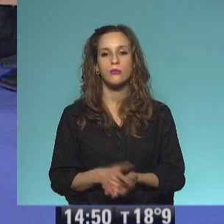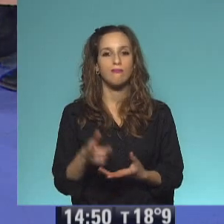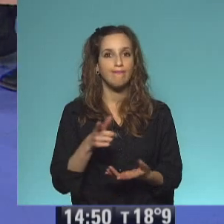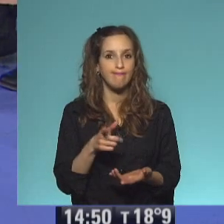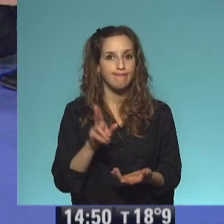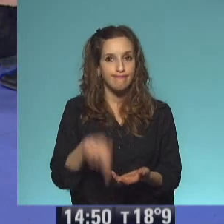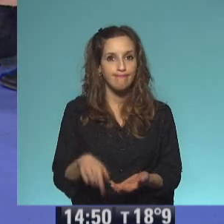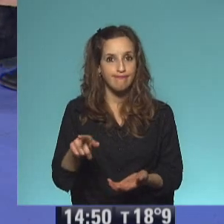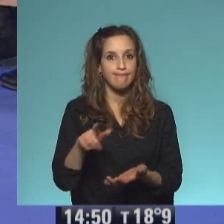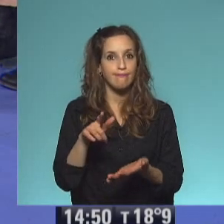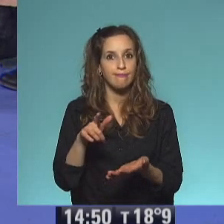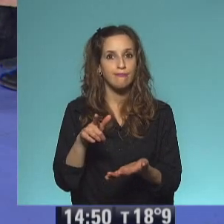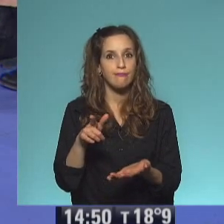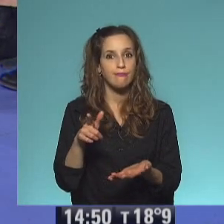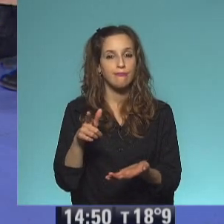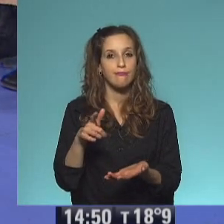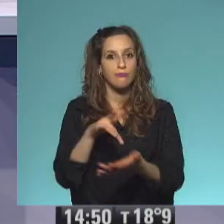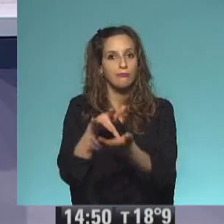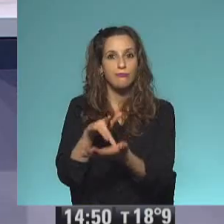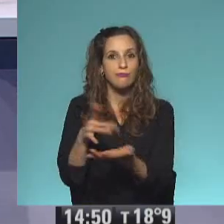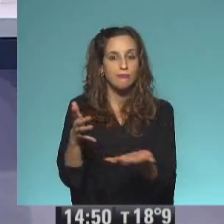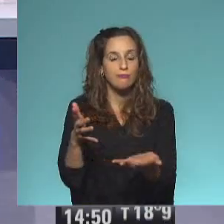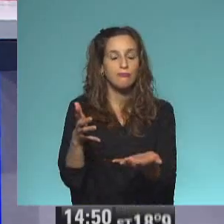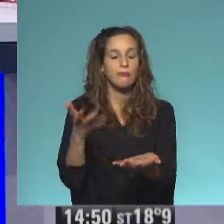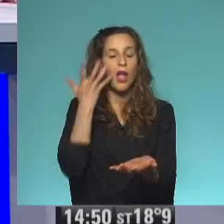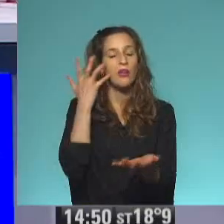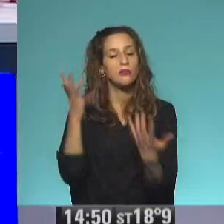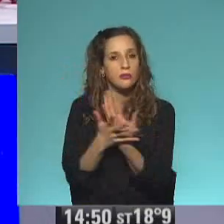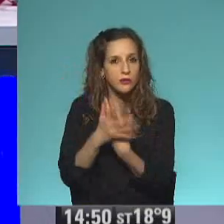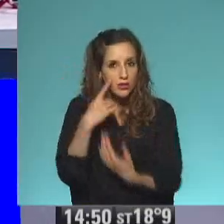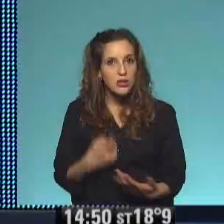como que triste. Obvio. Bueno, entonces buscó una solución. ¿Cuál fue?